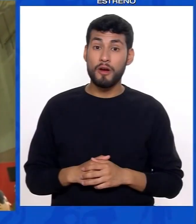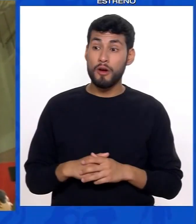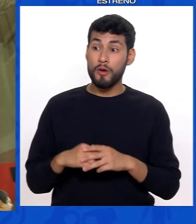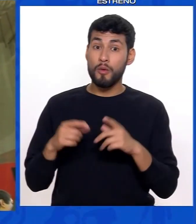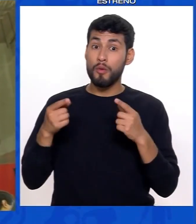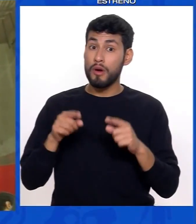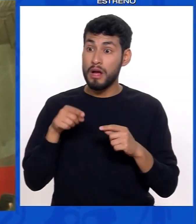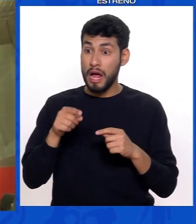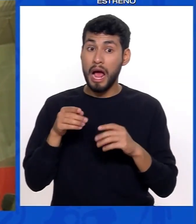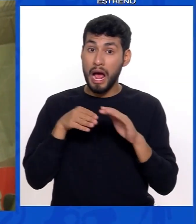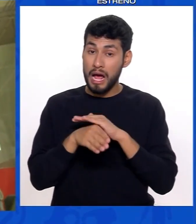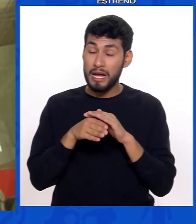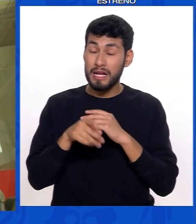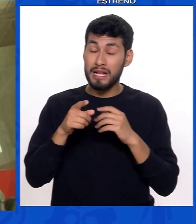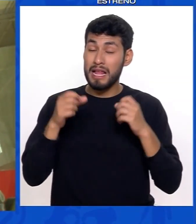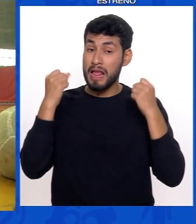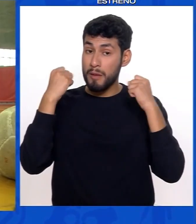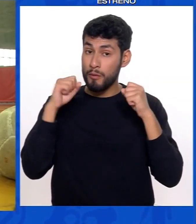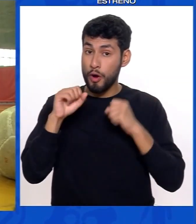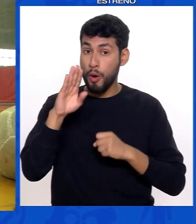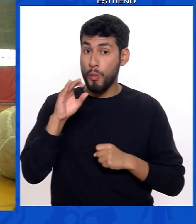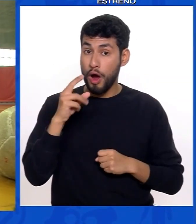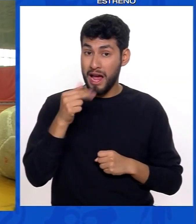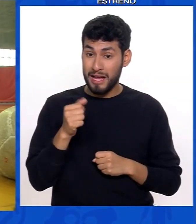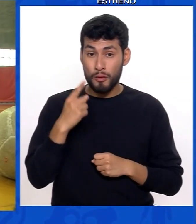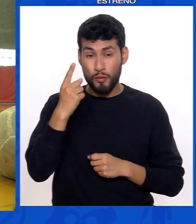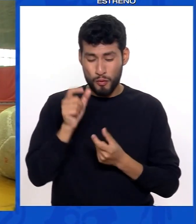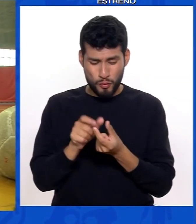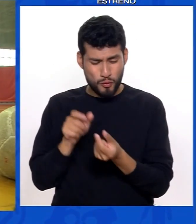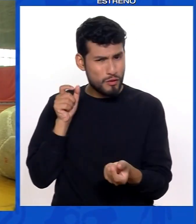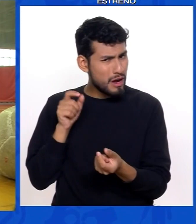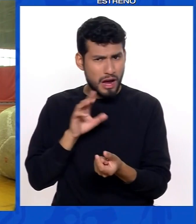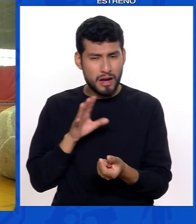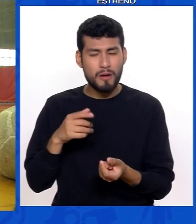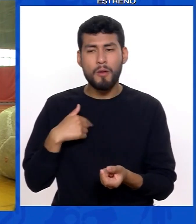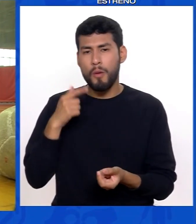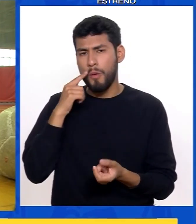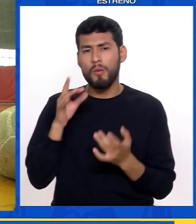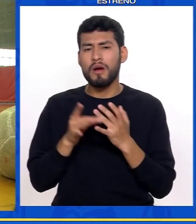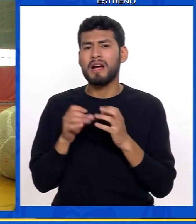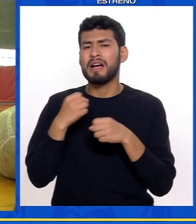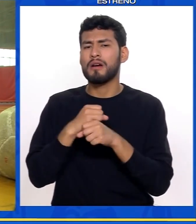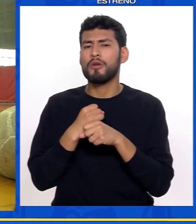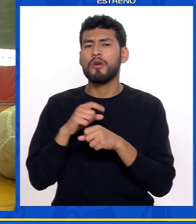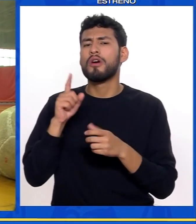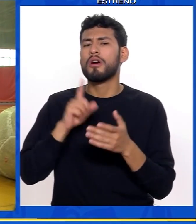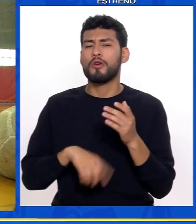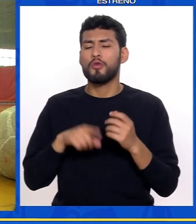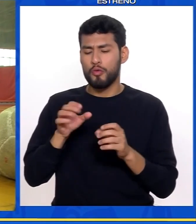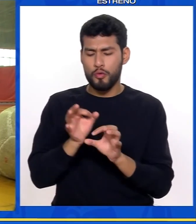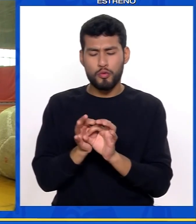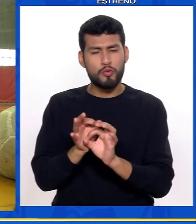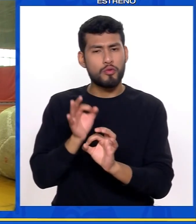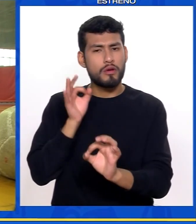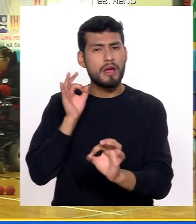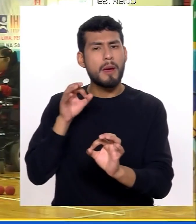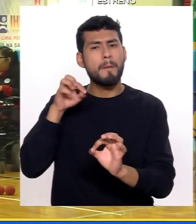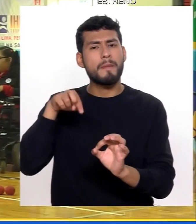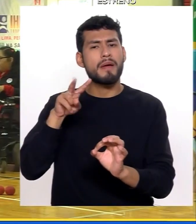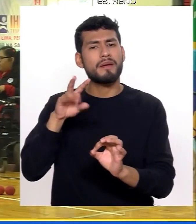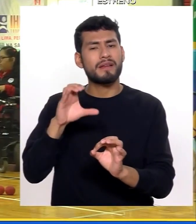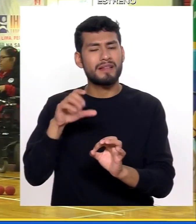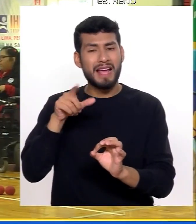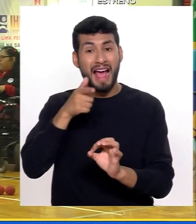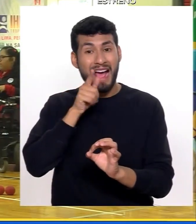Cuando ella empezó en el deporte de bochas, como había solo una canaleta, mi esposo le hizo una canaleta, pero de tubo